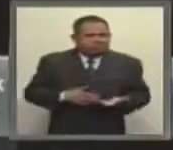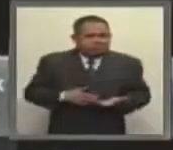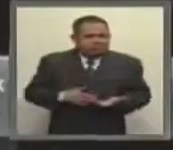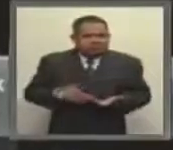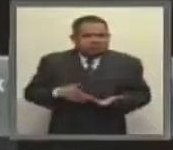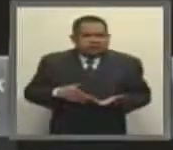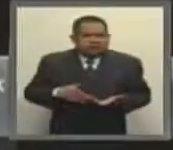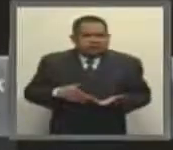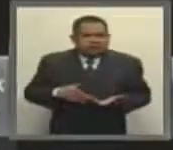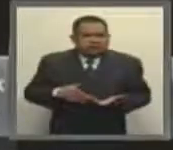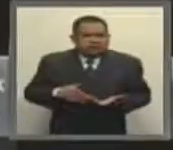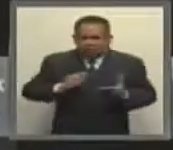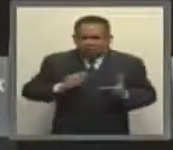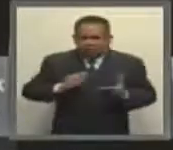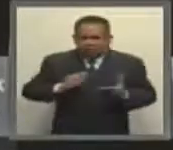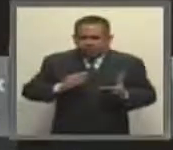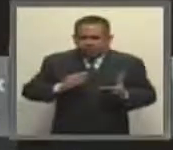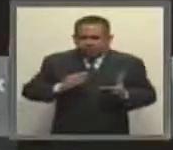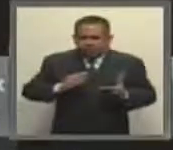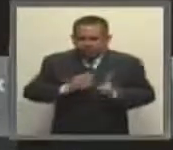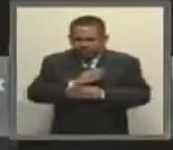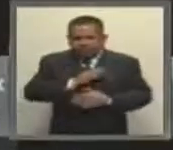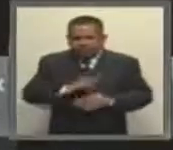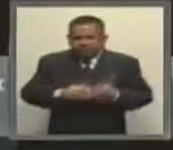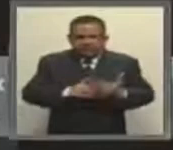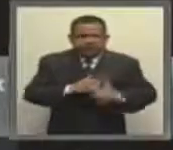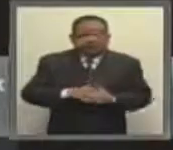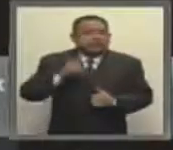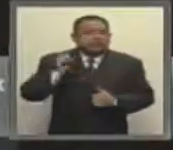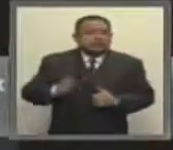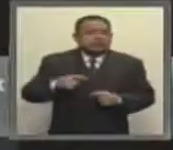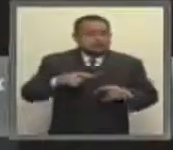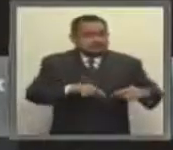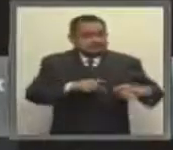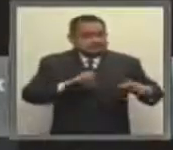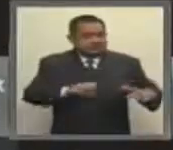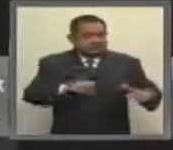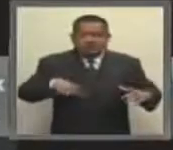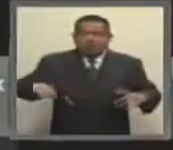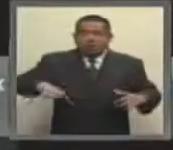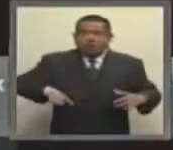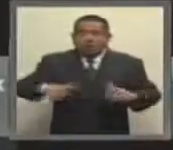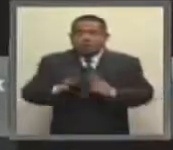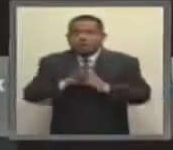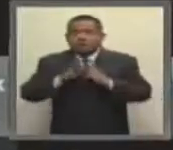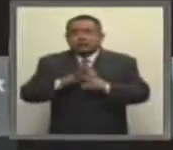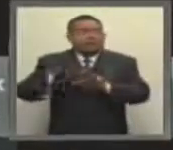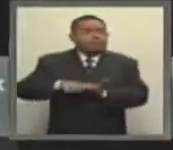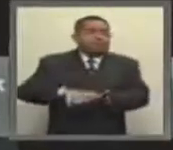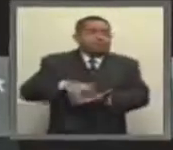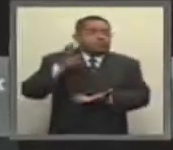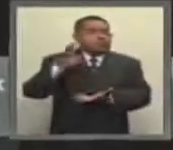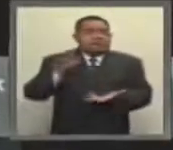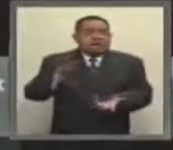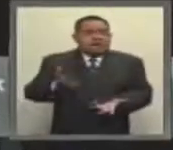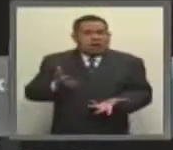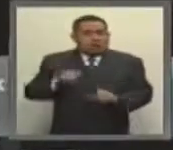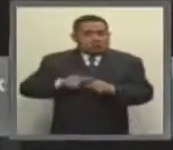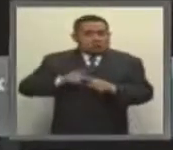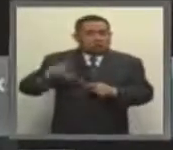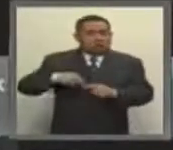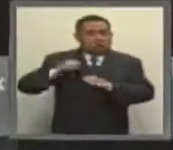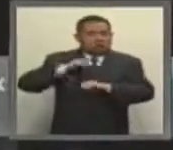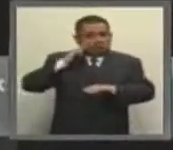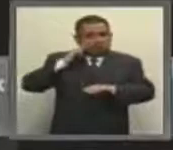tenga decisión en las actividades de la misma. Máxime cuando su participación es mayoritaria por ser